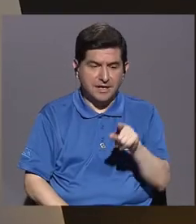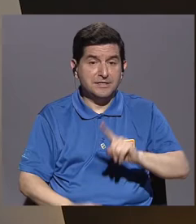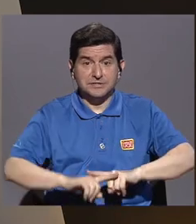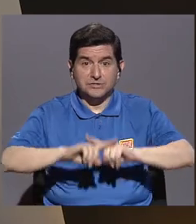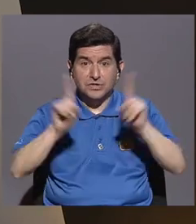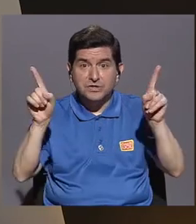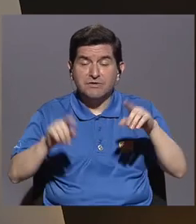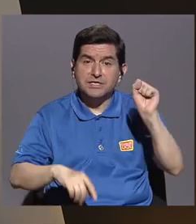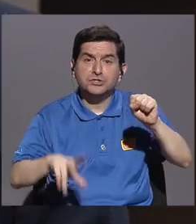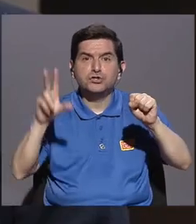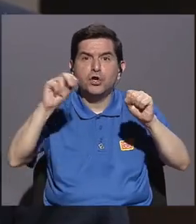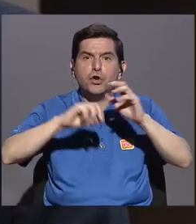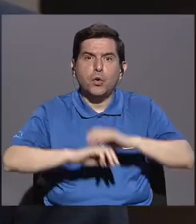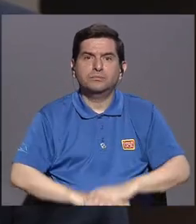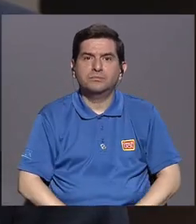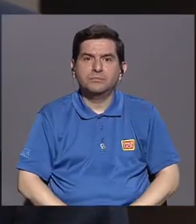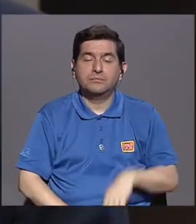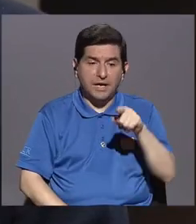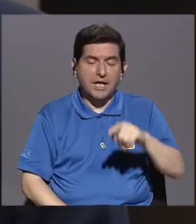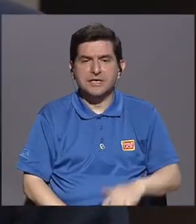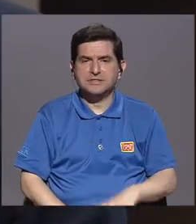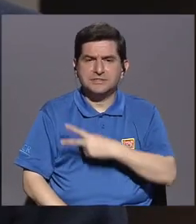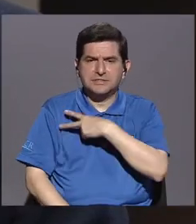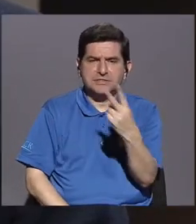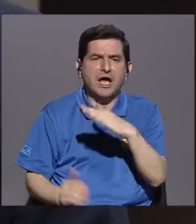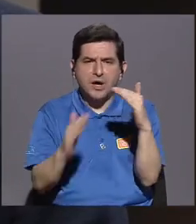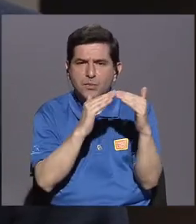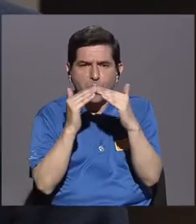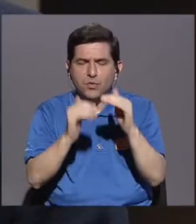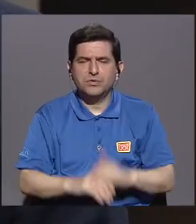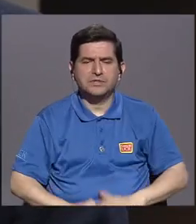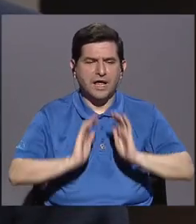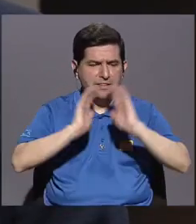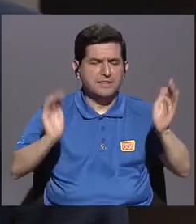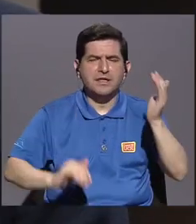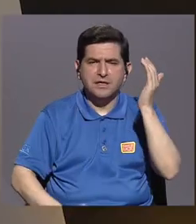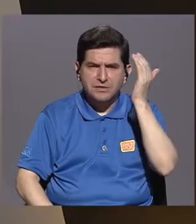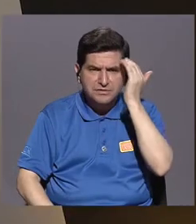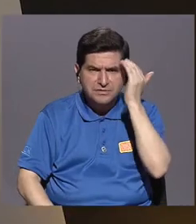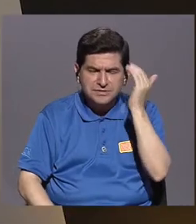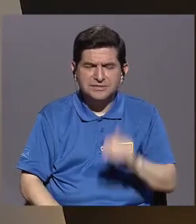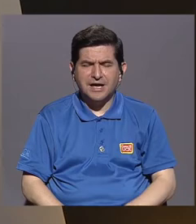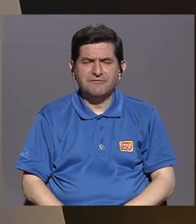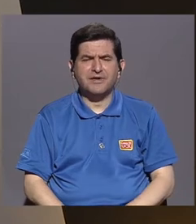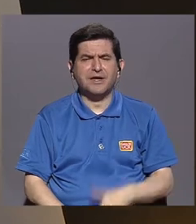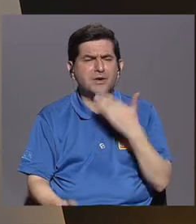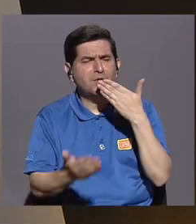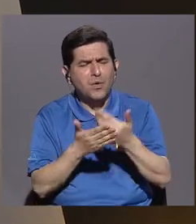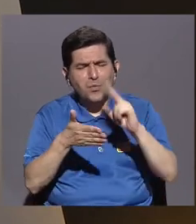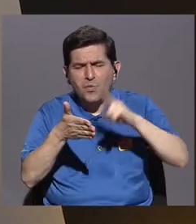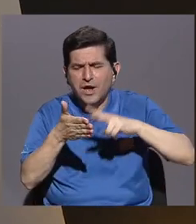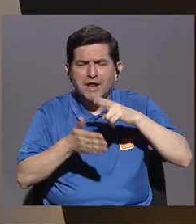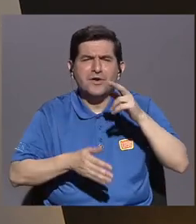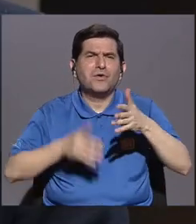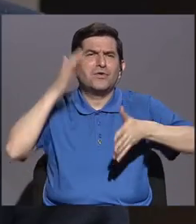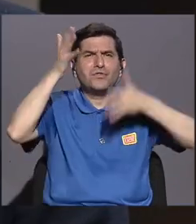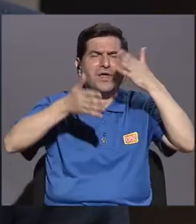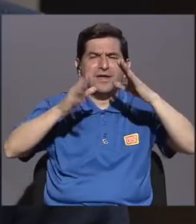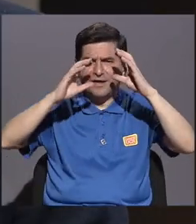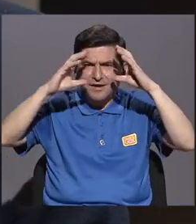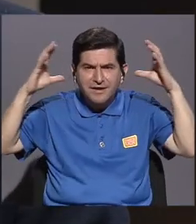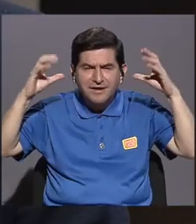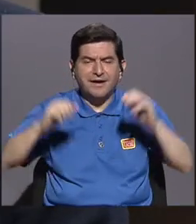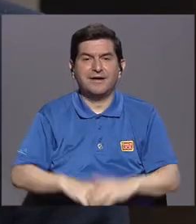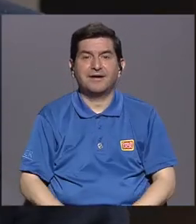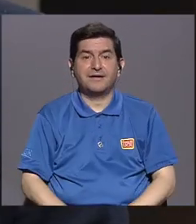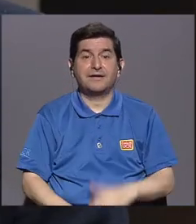gran diferencia o no? Esa voluntad de la comunidad para que los niños entiendan las bondades de leer y de crear y imaginar. Sin duda. Y